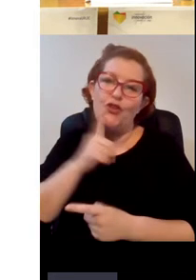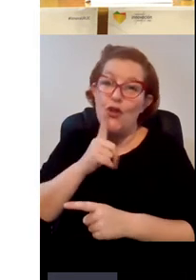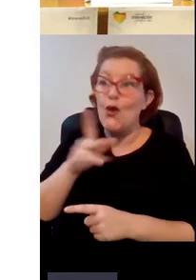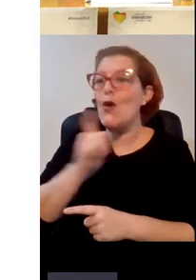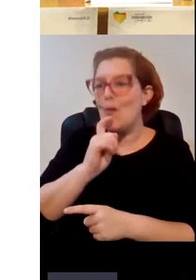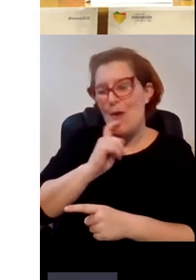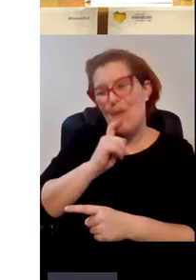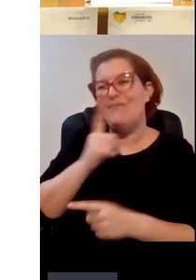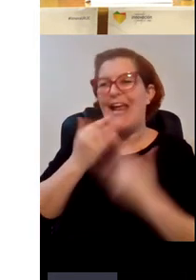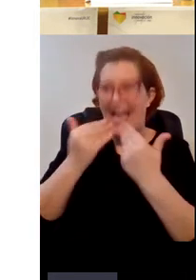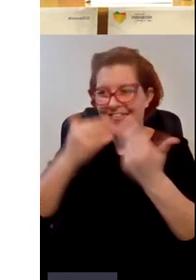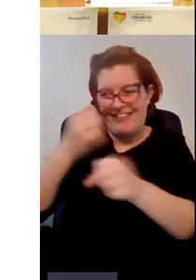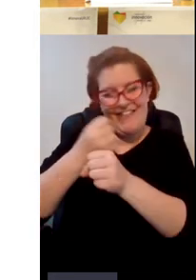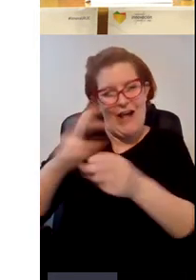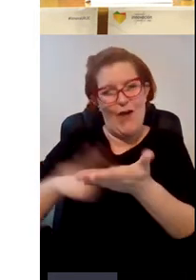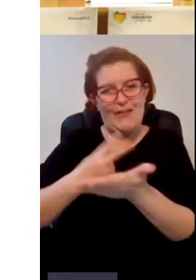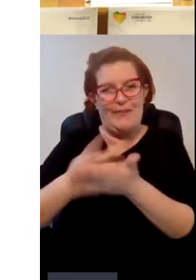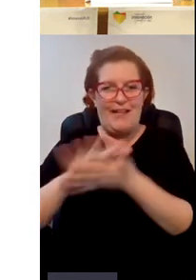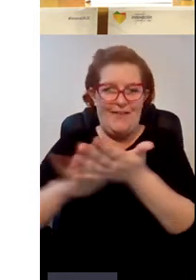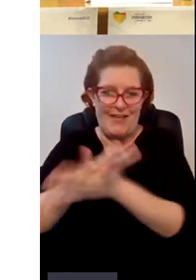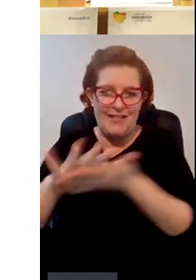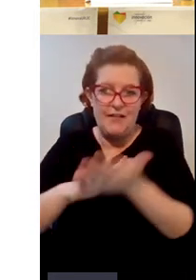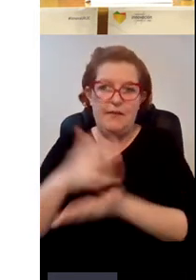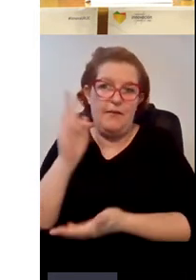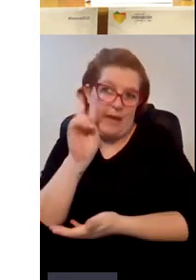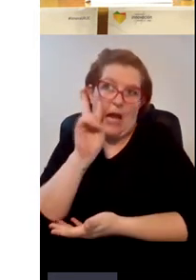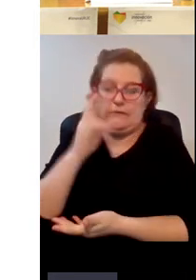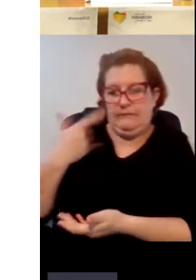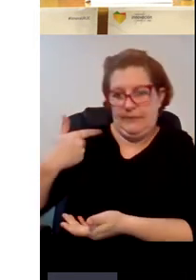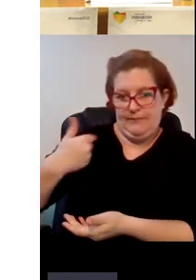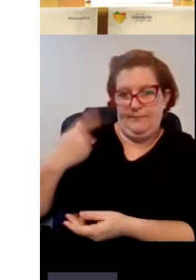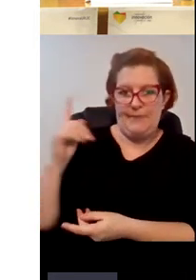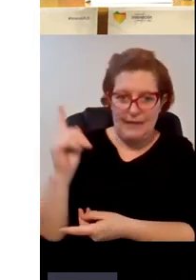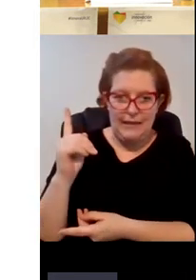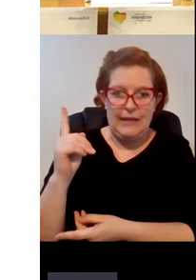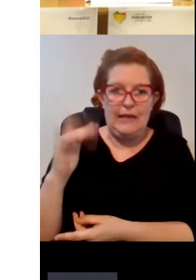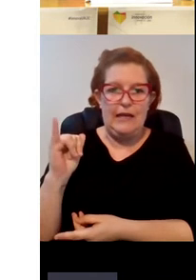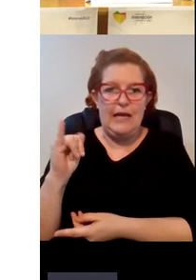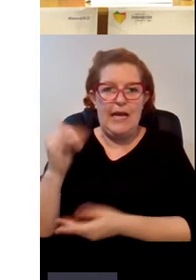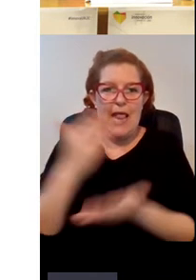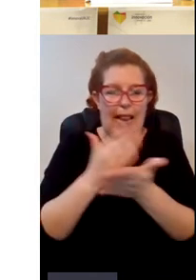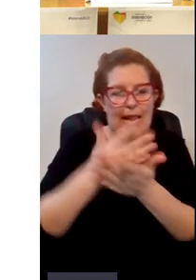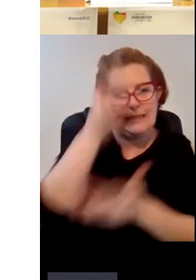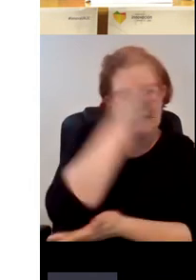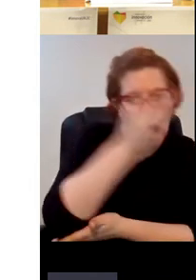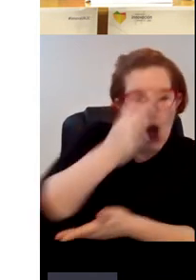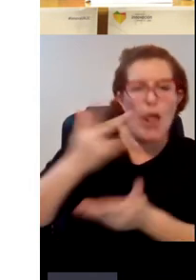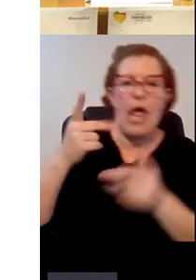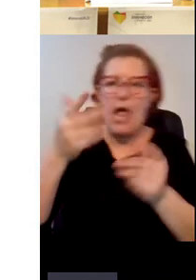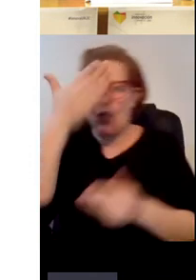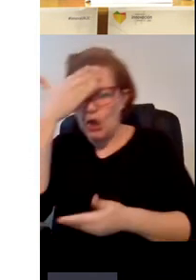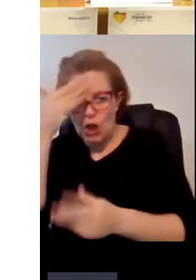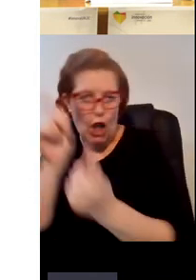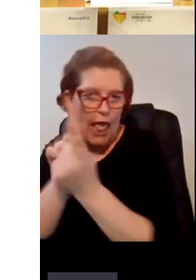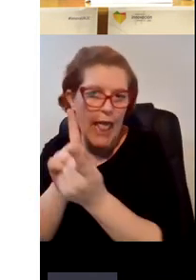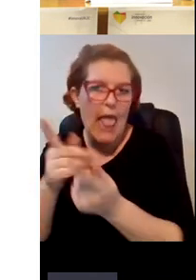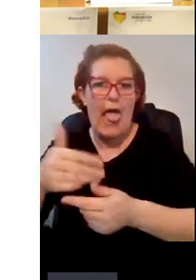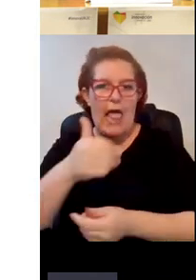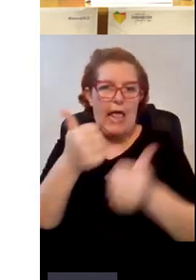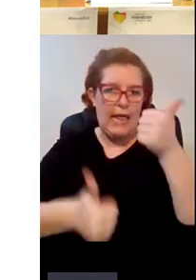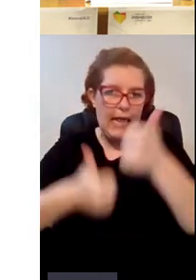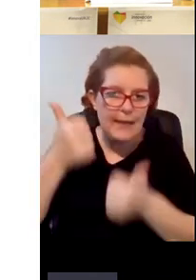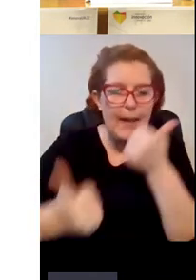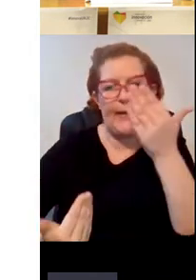intérpretes de lengua de signos que cubren como podéis ver ahí clases teóricas tutorías exámenes jornada